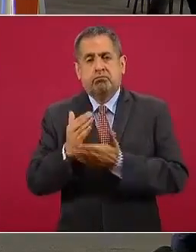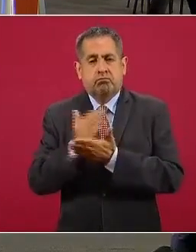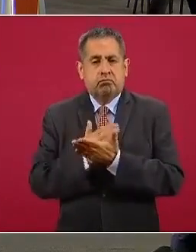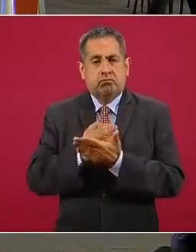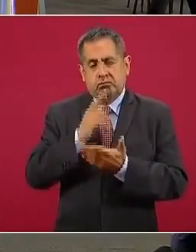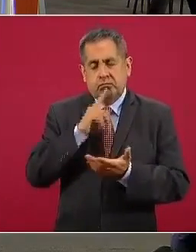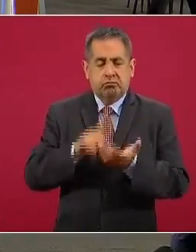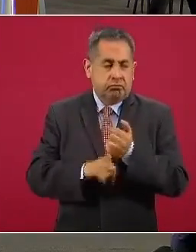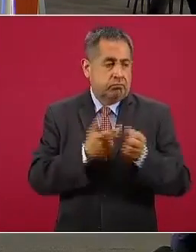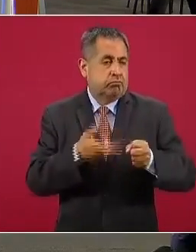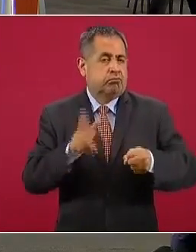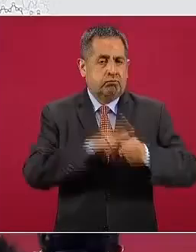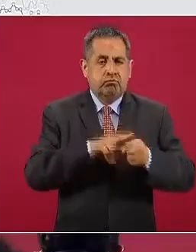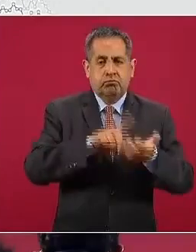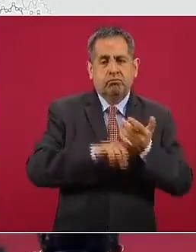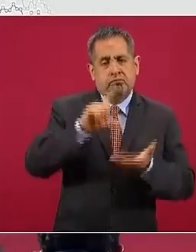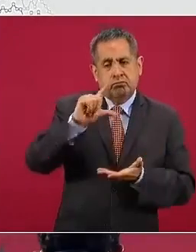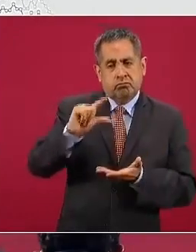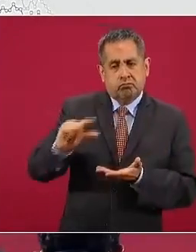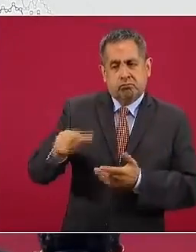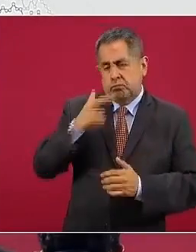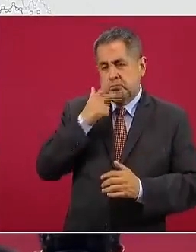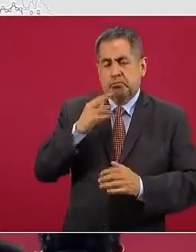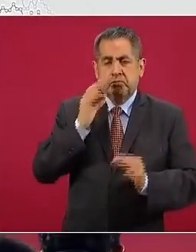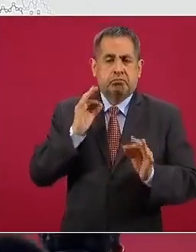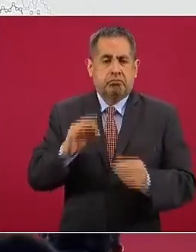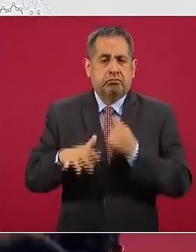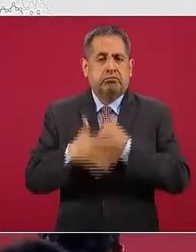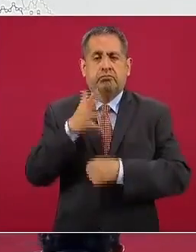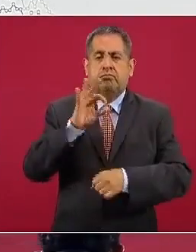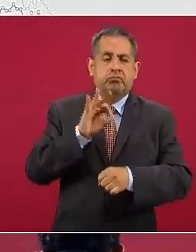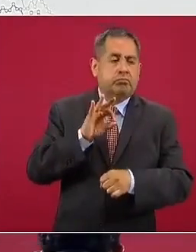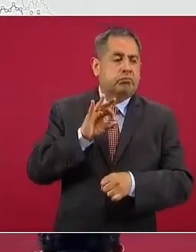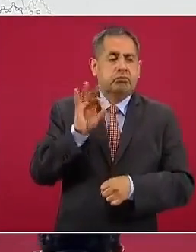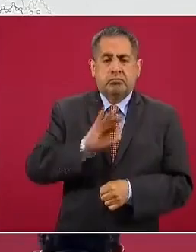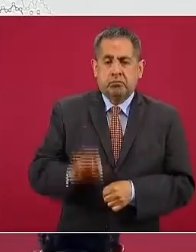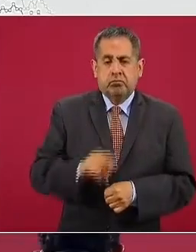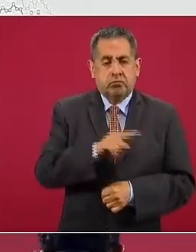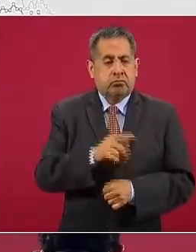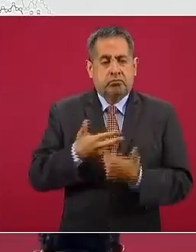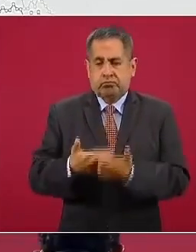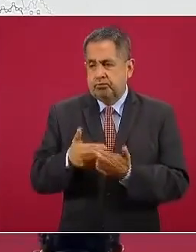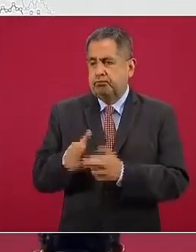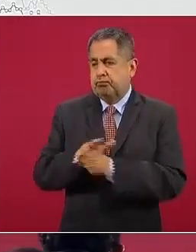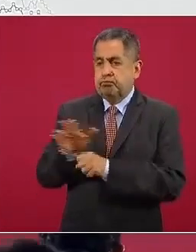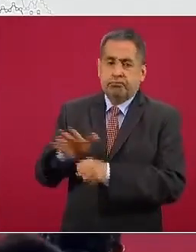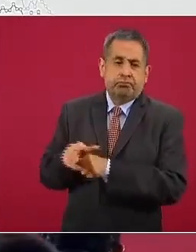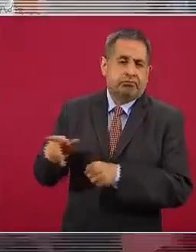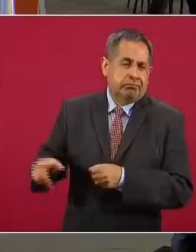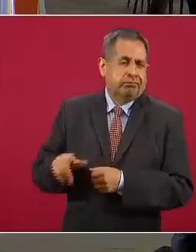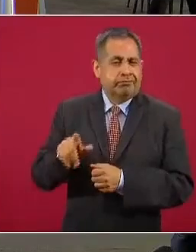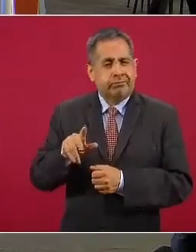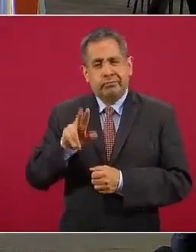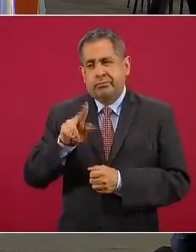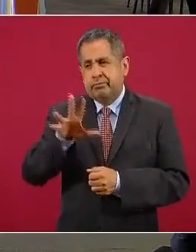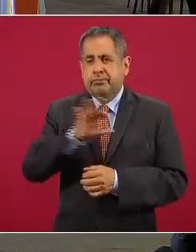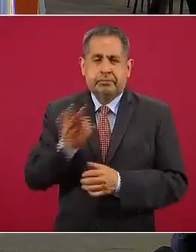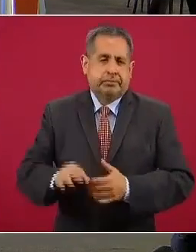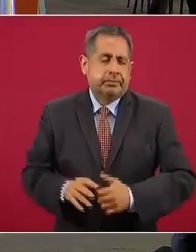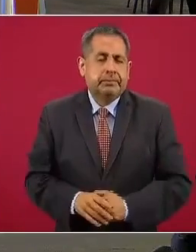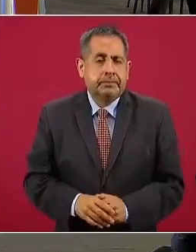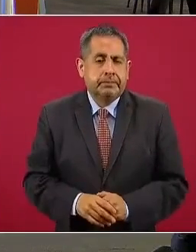hospitalización misma trayectoria de descenso 15% para ambos tipos de hospitalización. La siguiente.